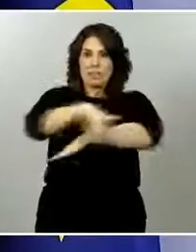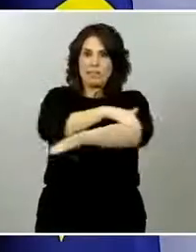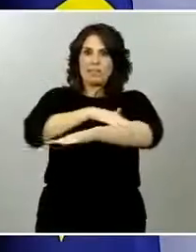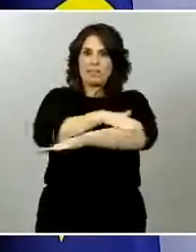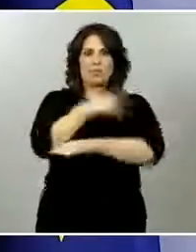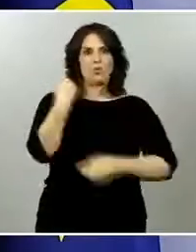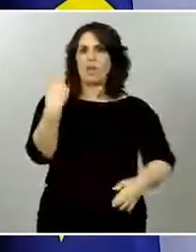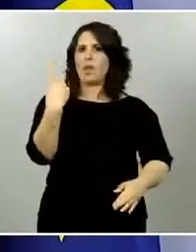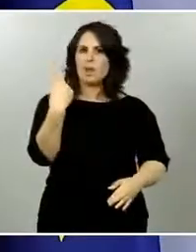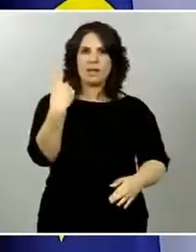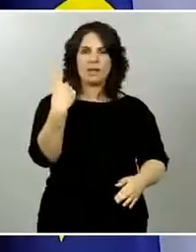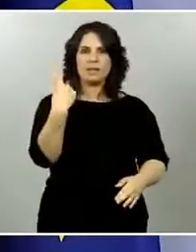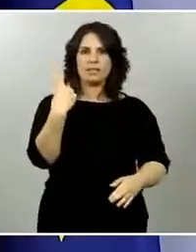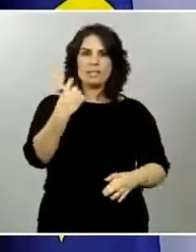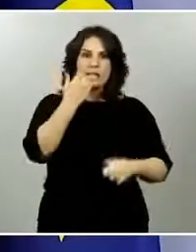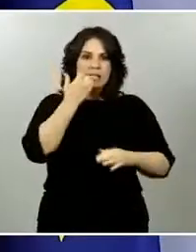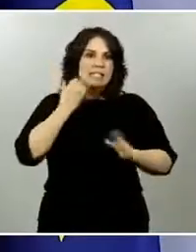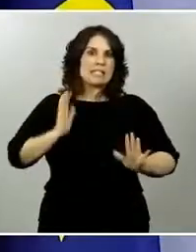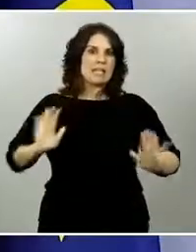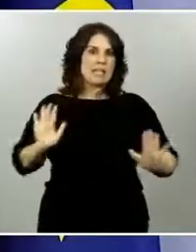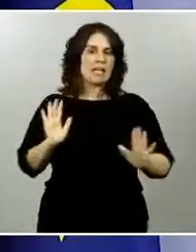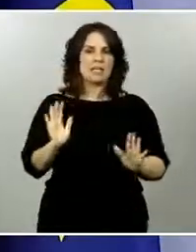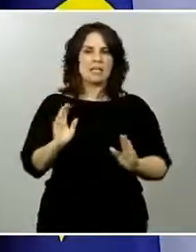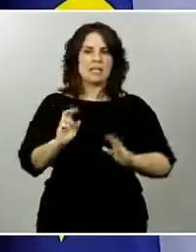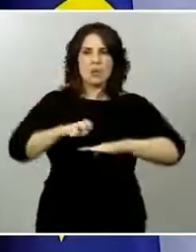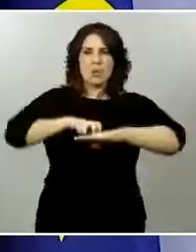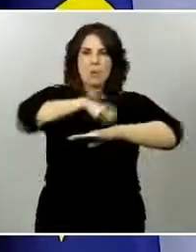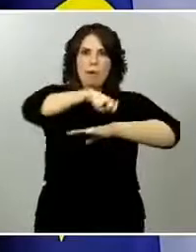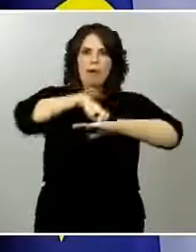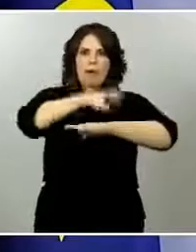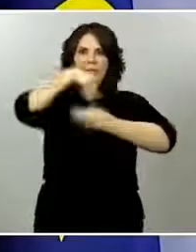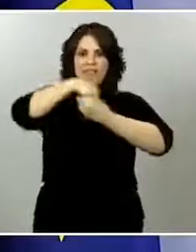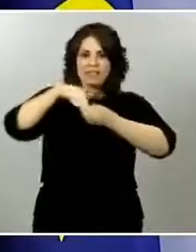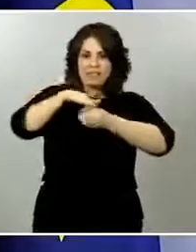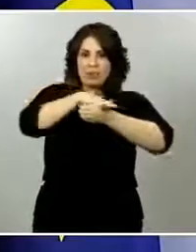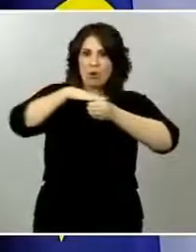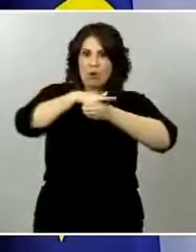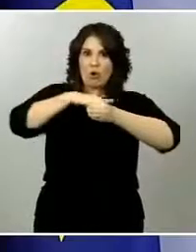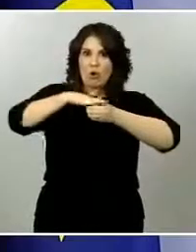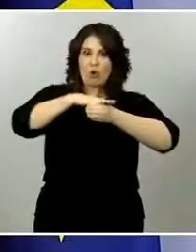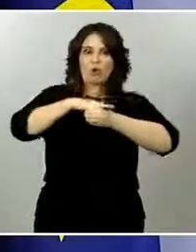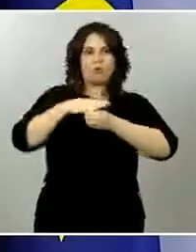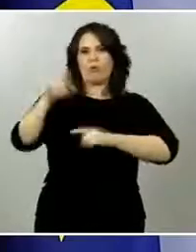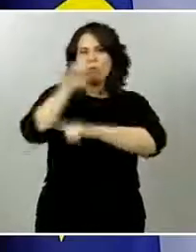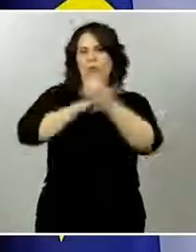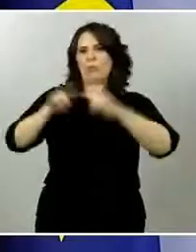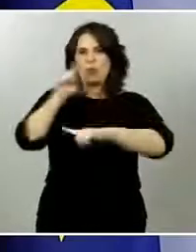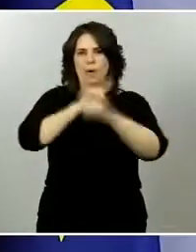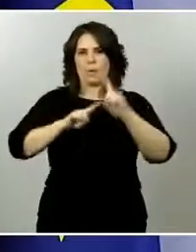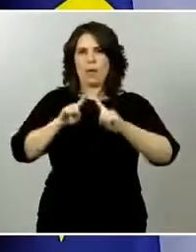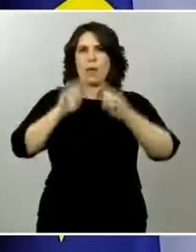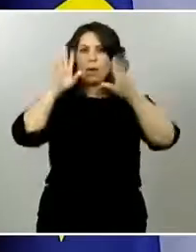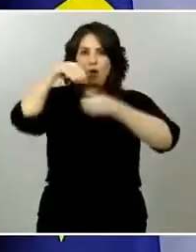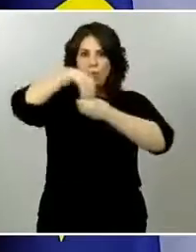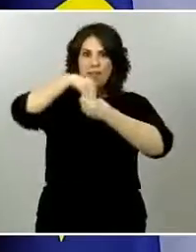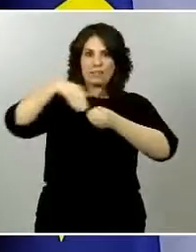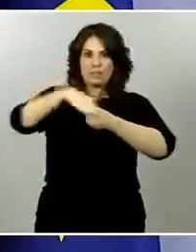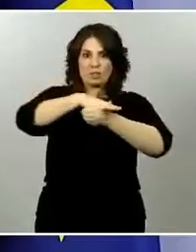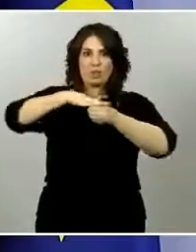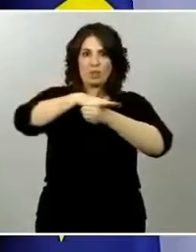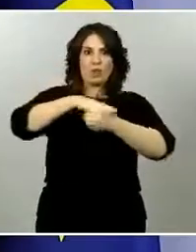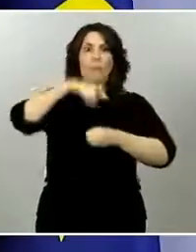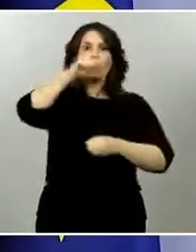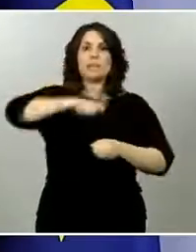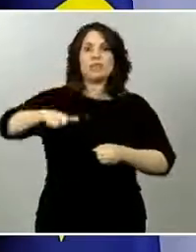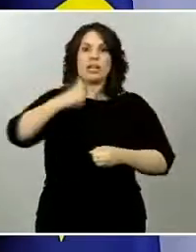evaluando constantemente. No ha habido más que una evaluación por parte de los técnicos del Ministerio en el sentido de que si la